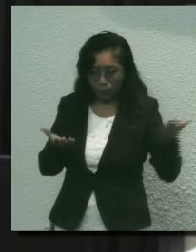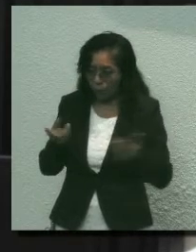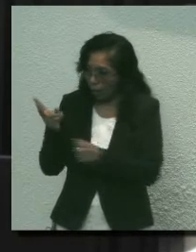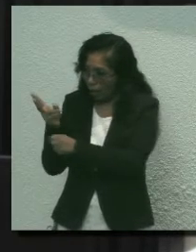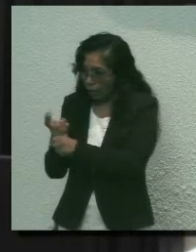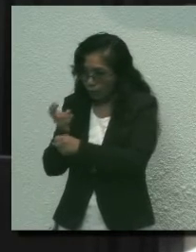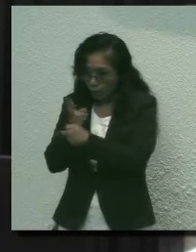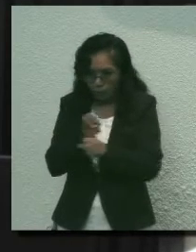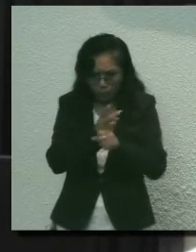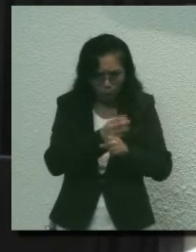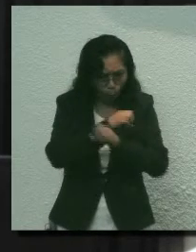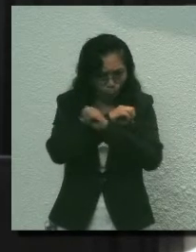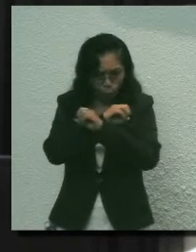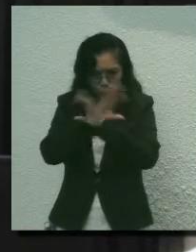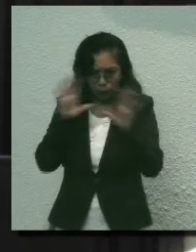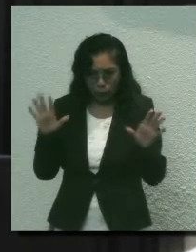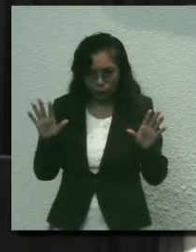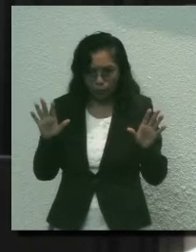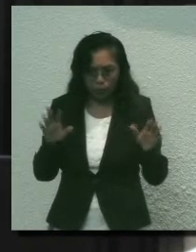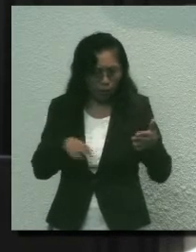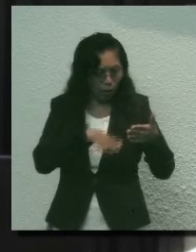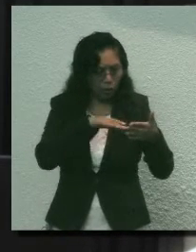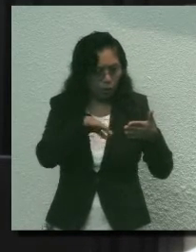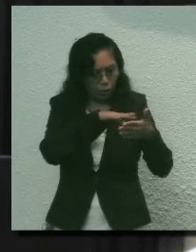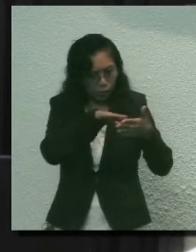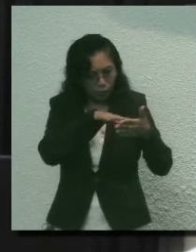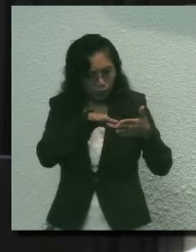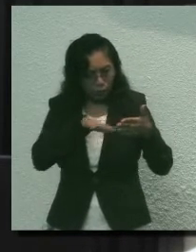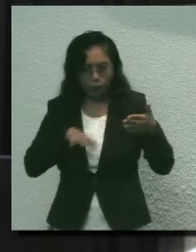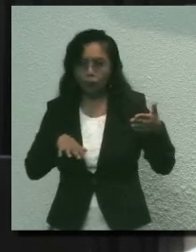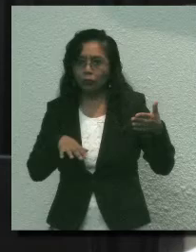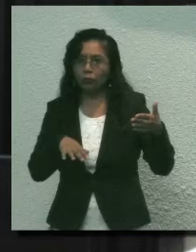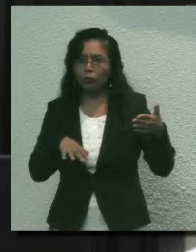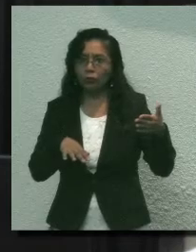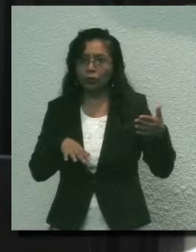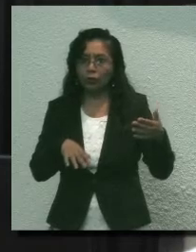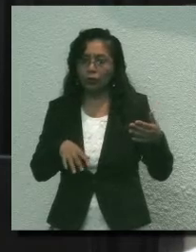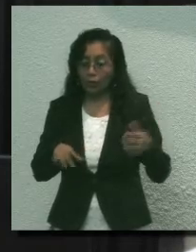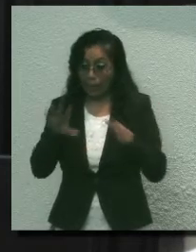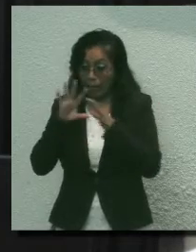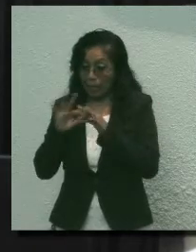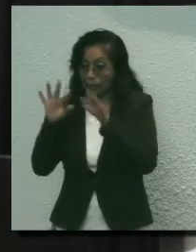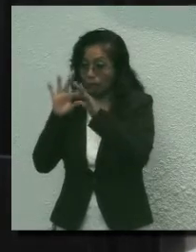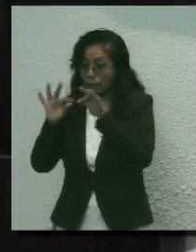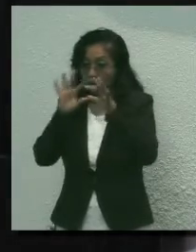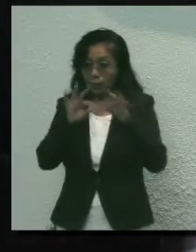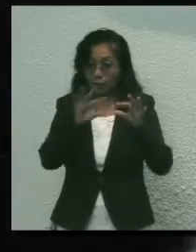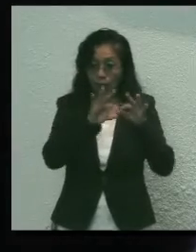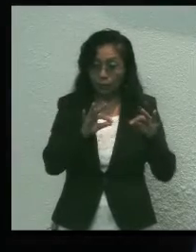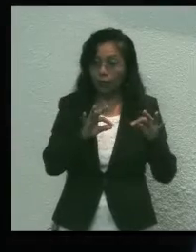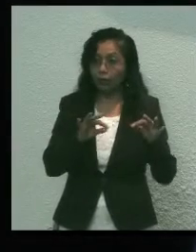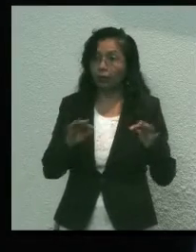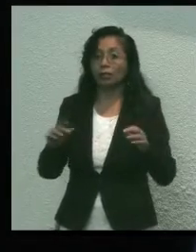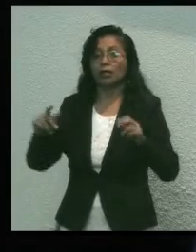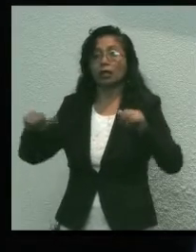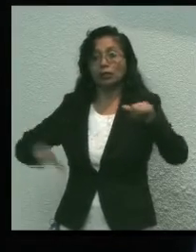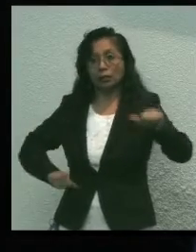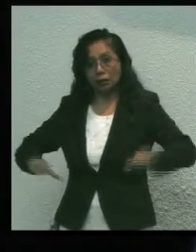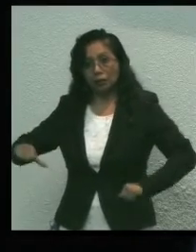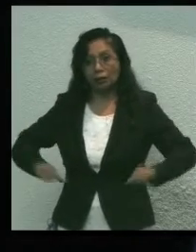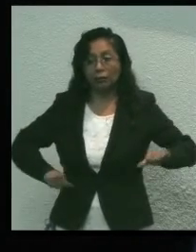en un ejercicio de transparencia y rendición de cuentas, informen más detalle de las obras, acciones,